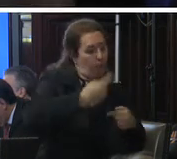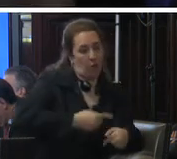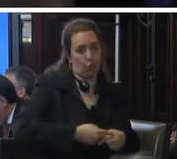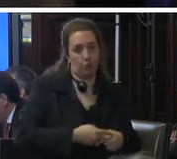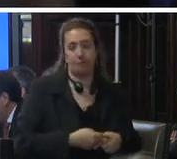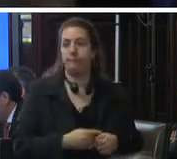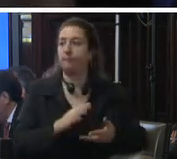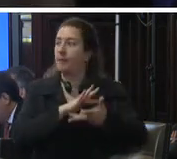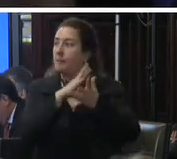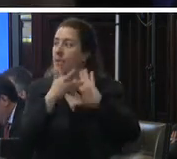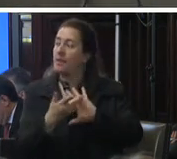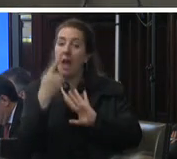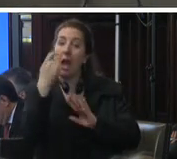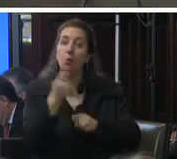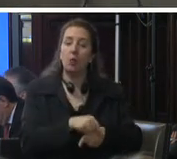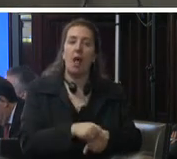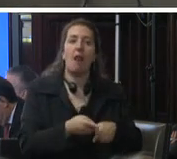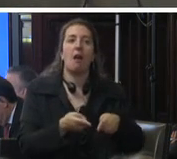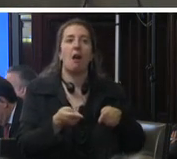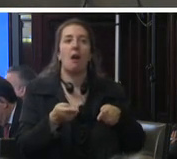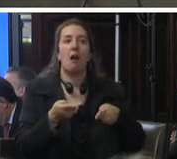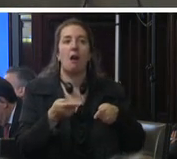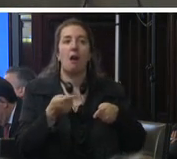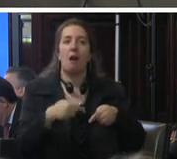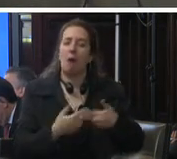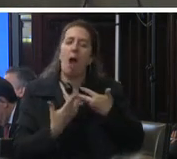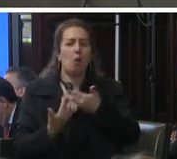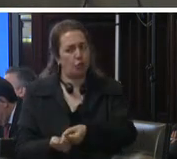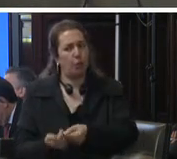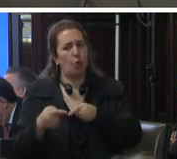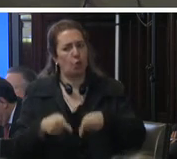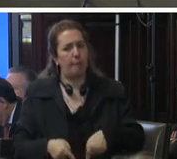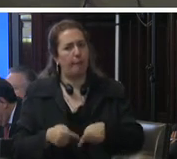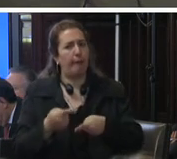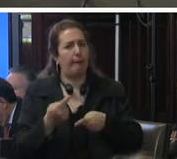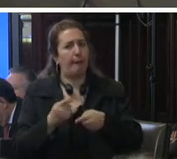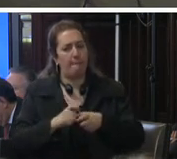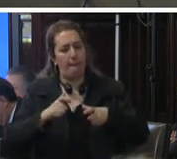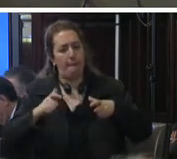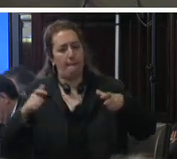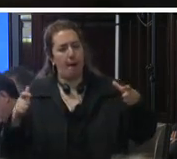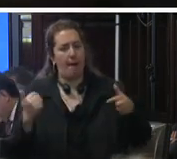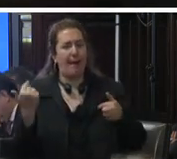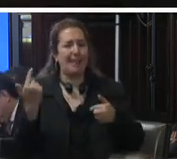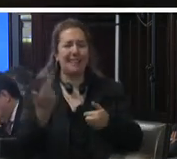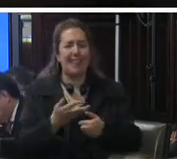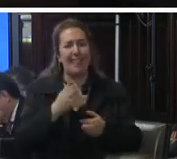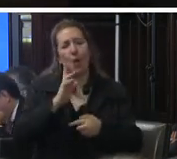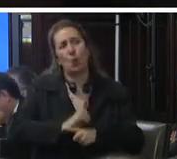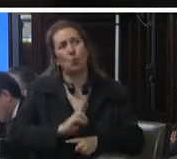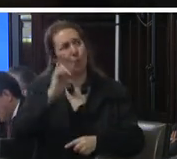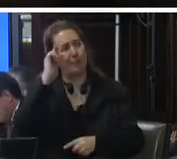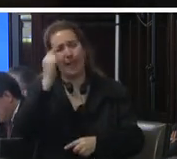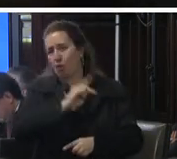medida cautelar de prisión preventiva oficiosa además ha contribuido a elevar las cifras que evidencian el uso irracional en especial